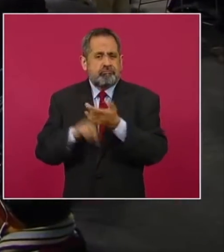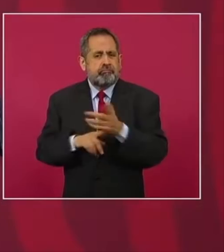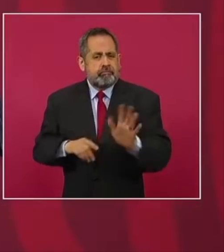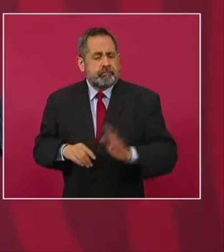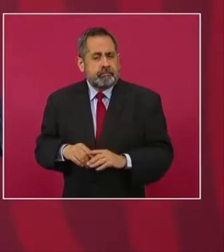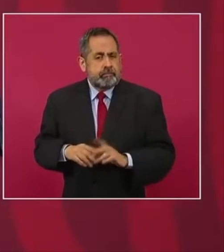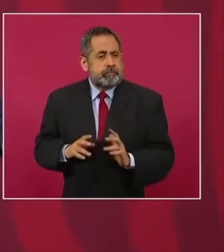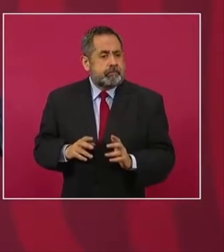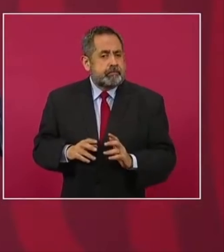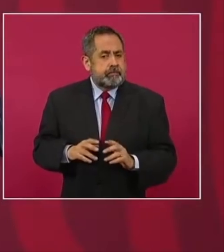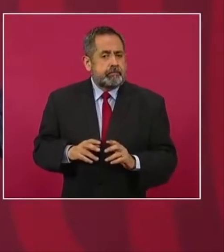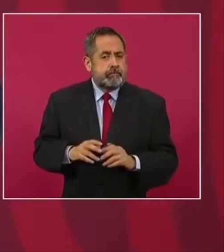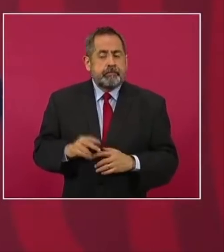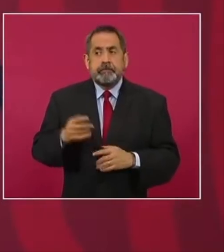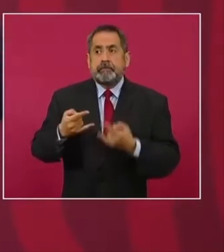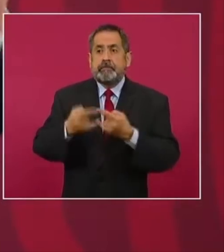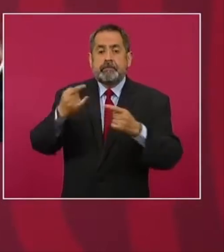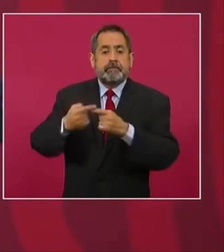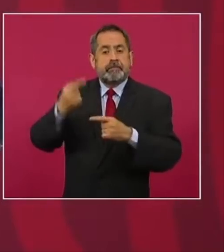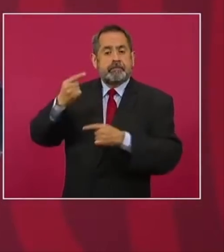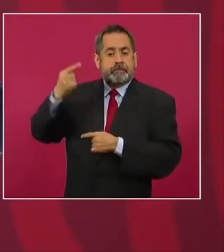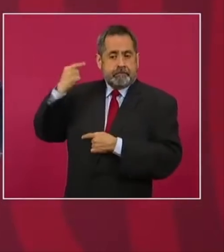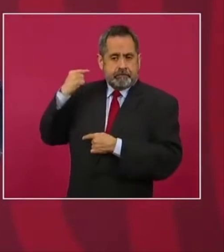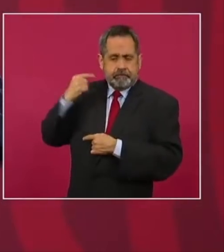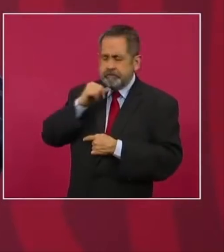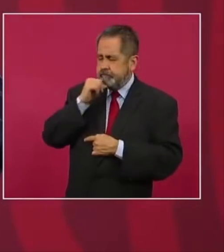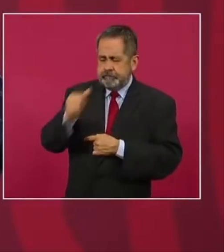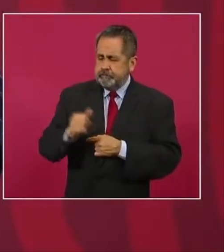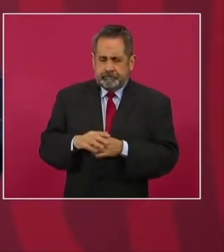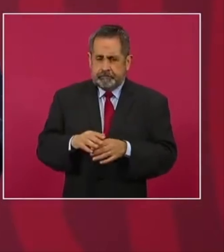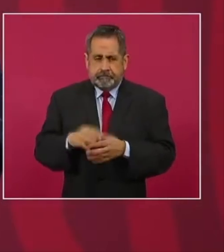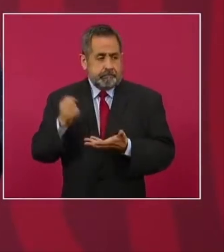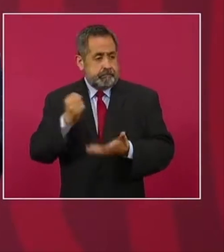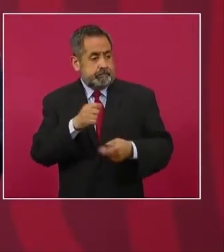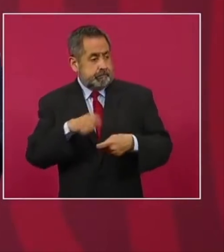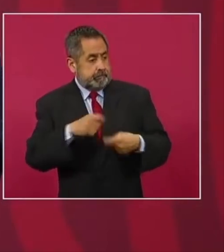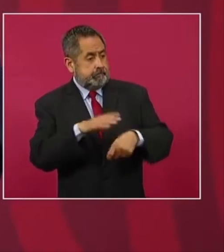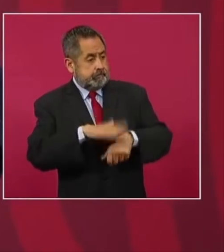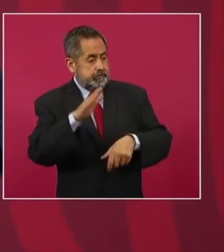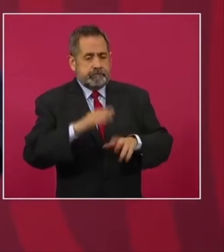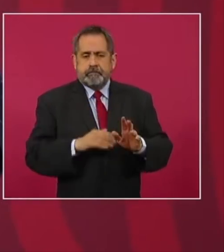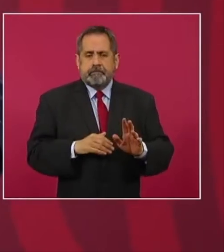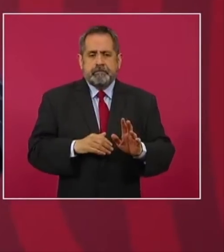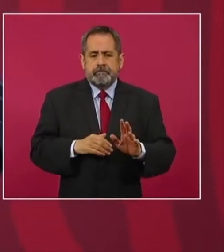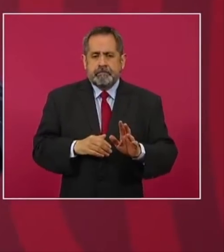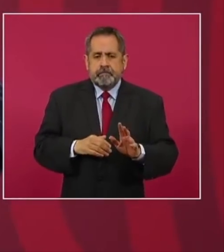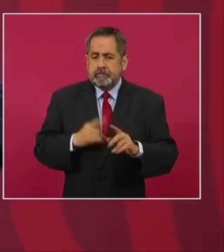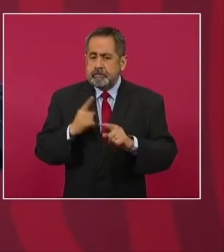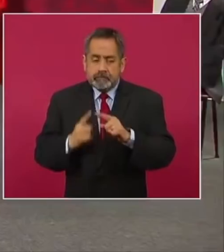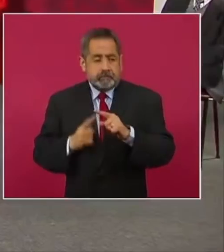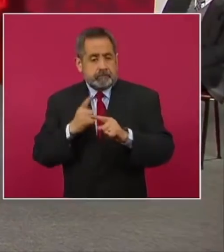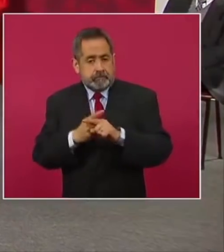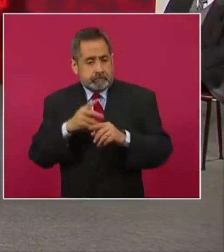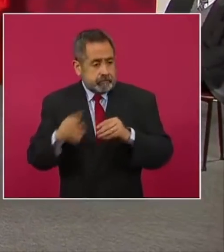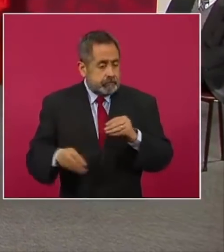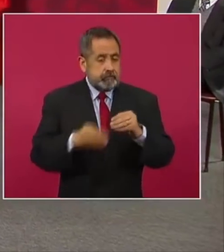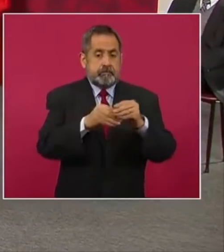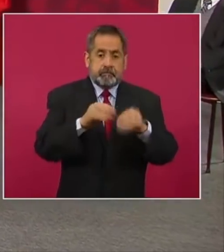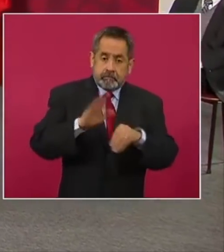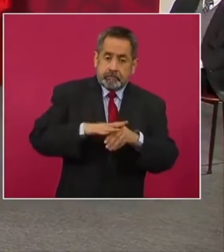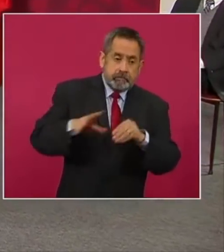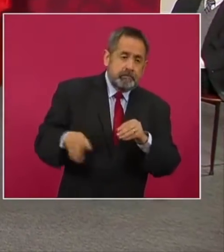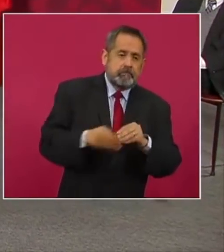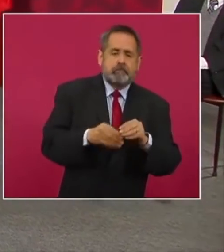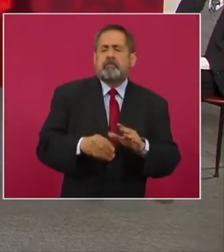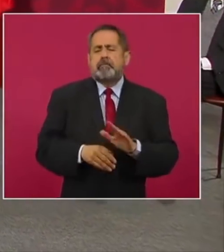precedente en la historia de los presupuestos públicos de que se le haya otorgado una ampliación